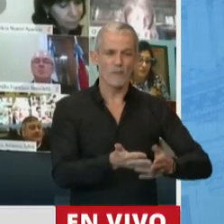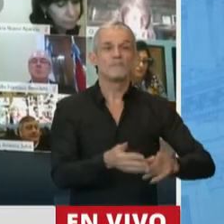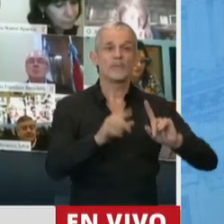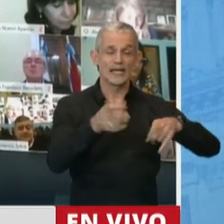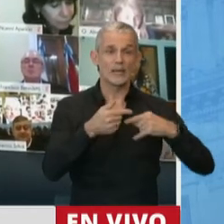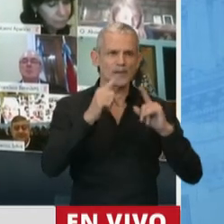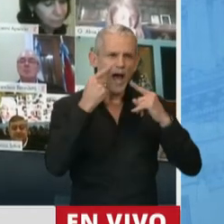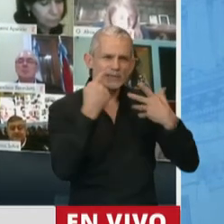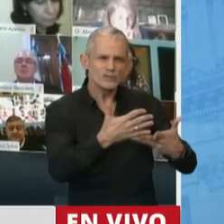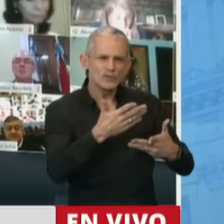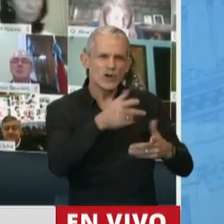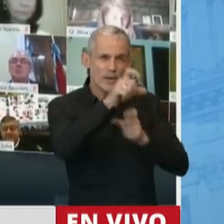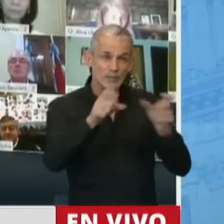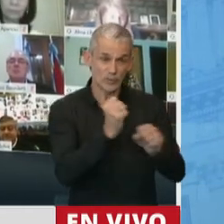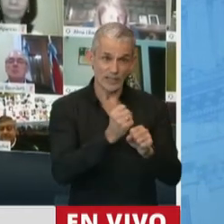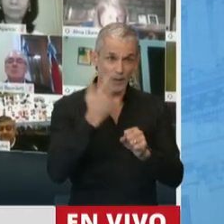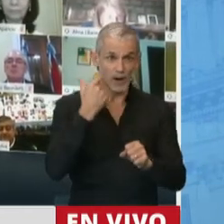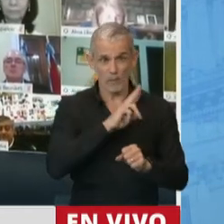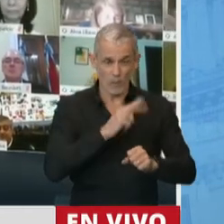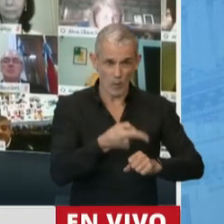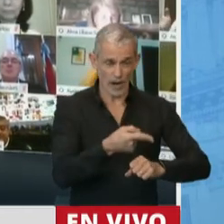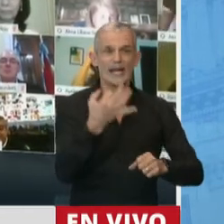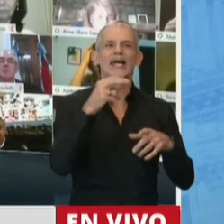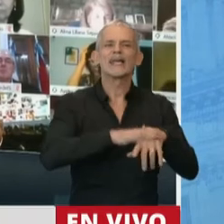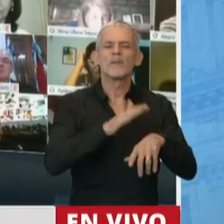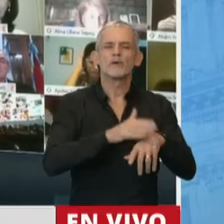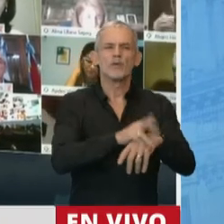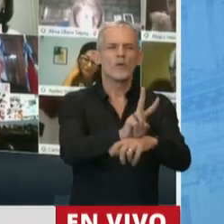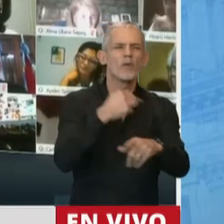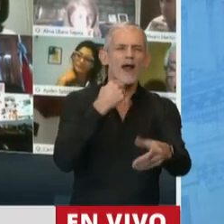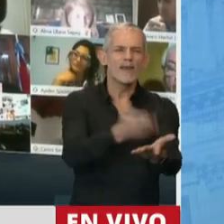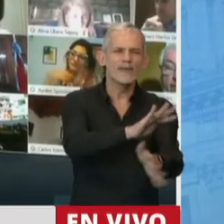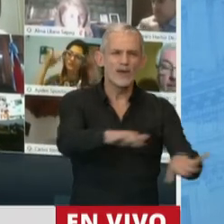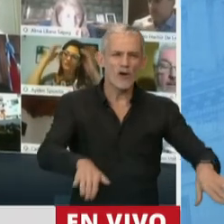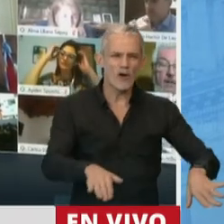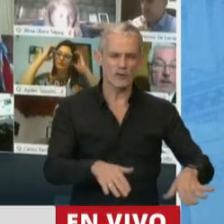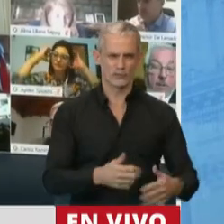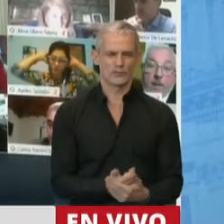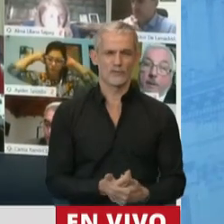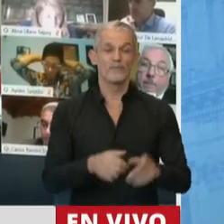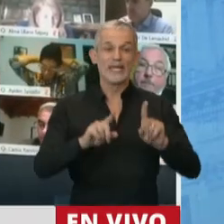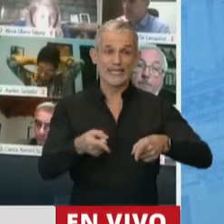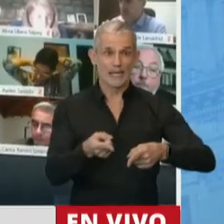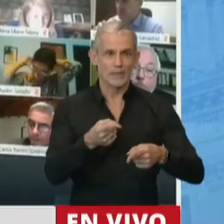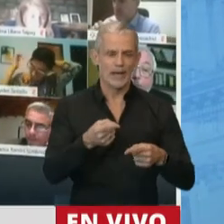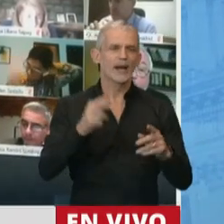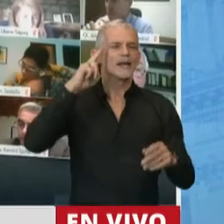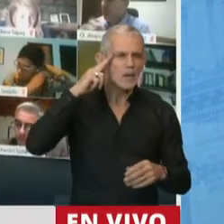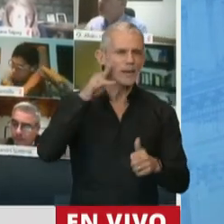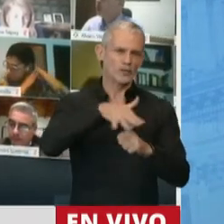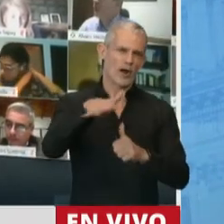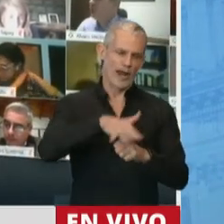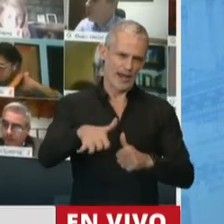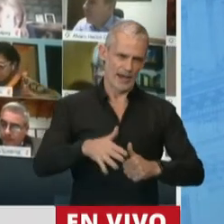atención a los trabajadores y trabajadoras a cargo de tareas de cuidado y la perspectiva de género,